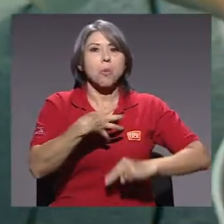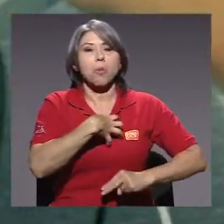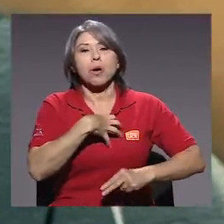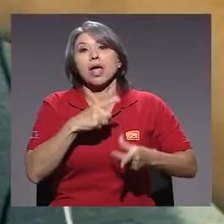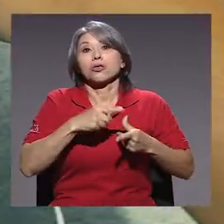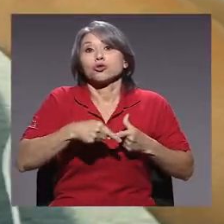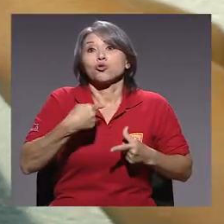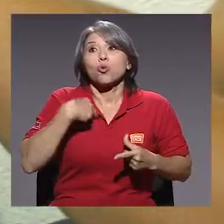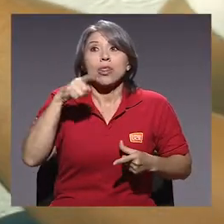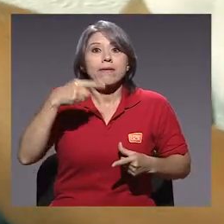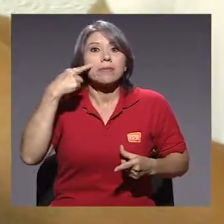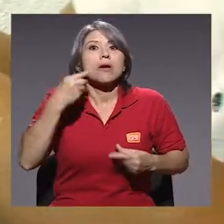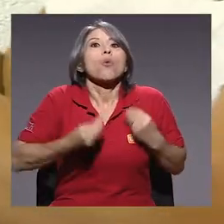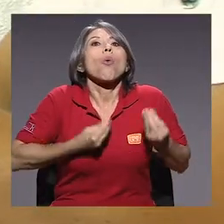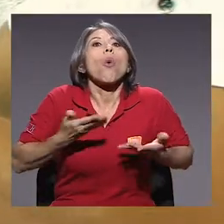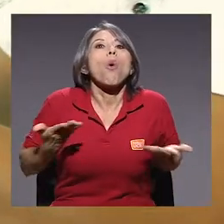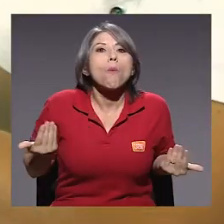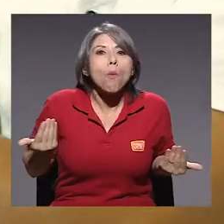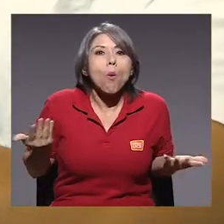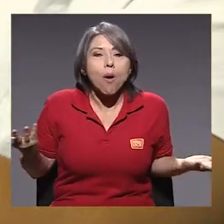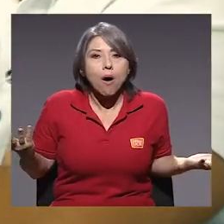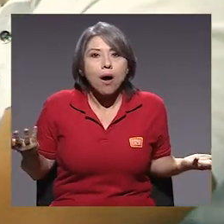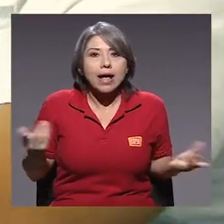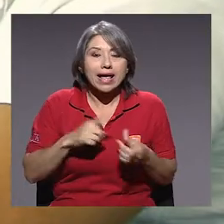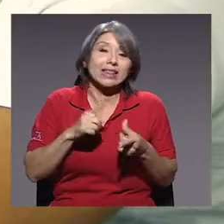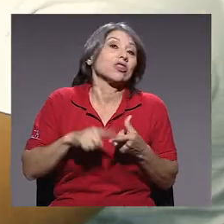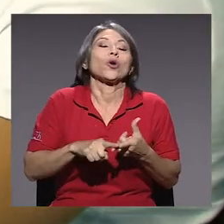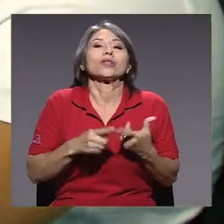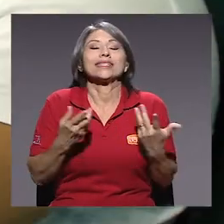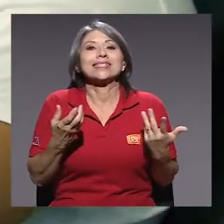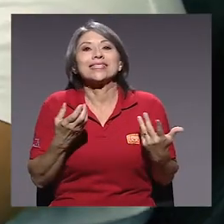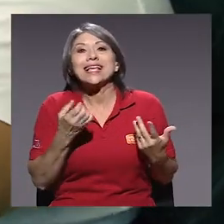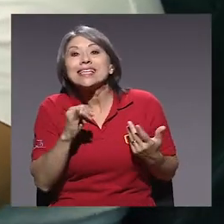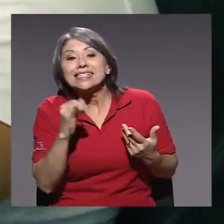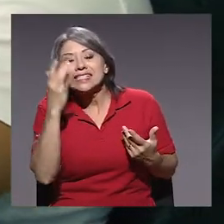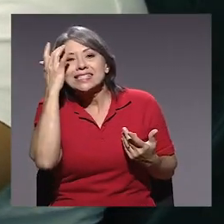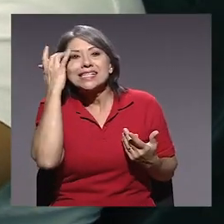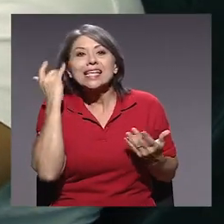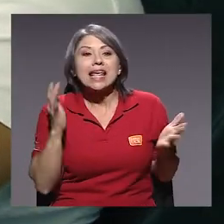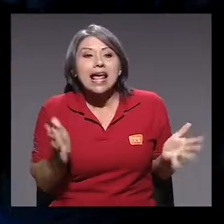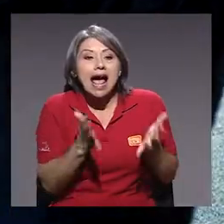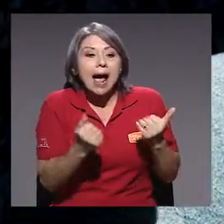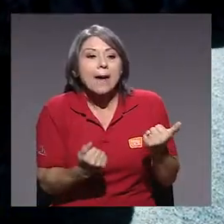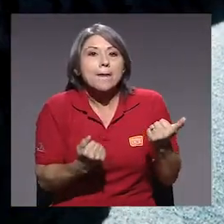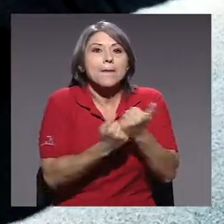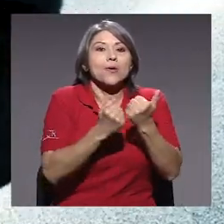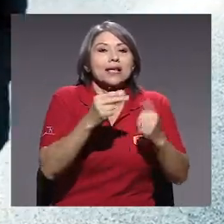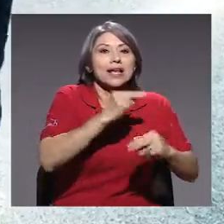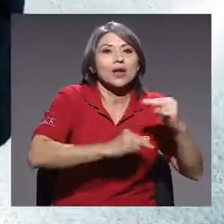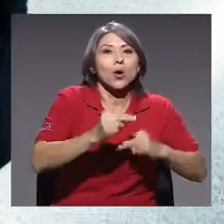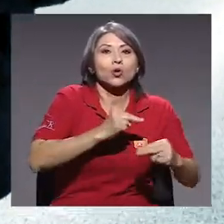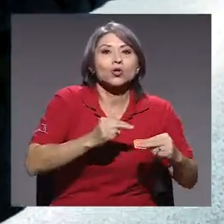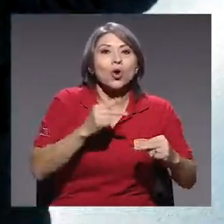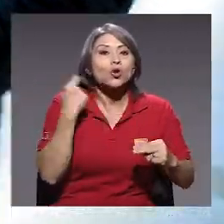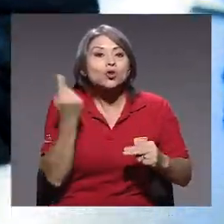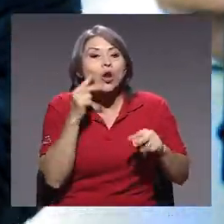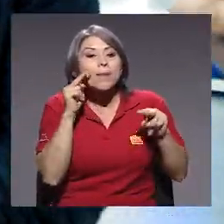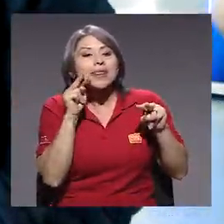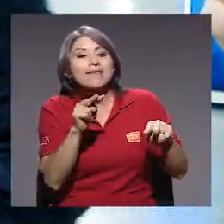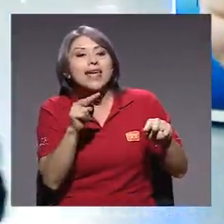mandarse el agua. Y eso lo que hace es, si las encubadoras de negocio lo que hacen es minimizar el riesgo del fracaso,